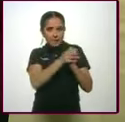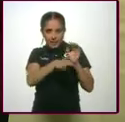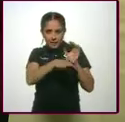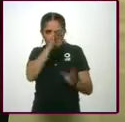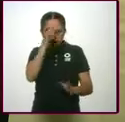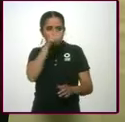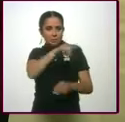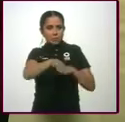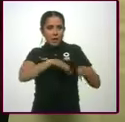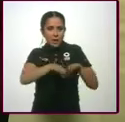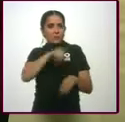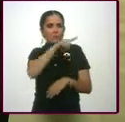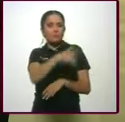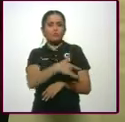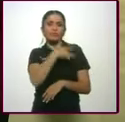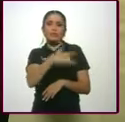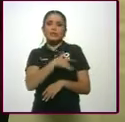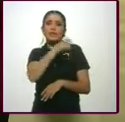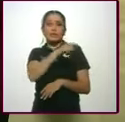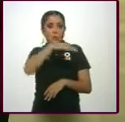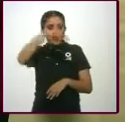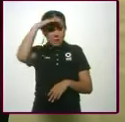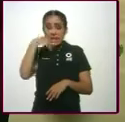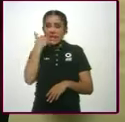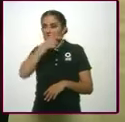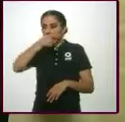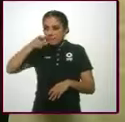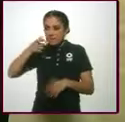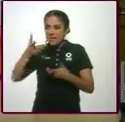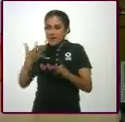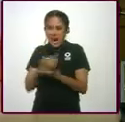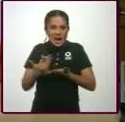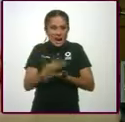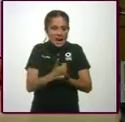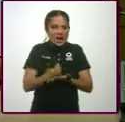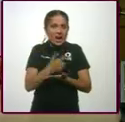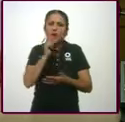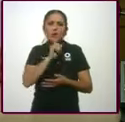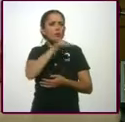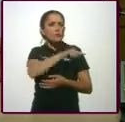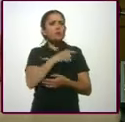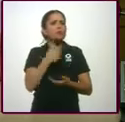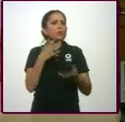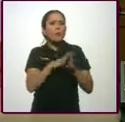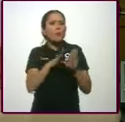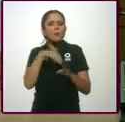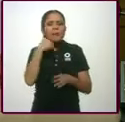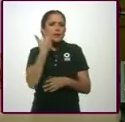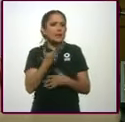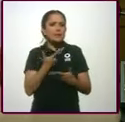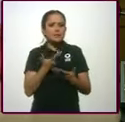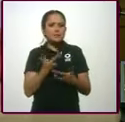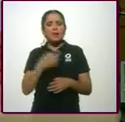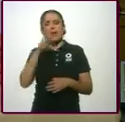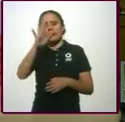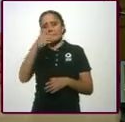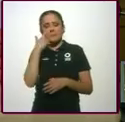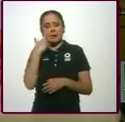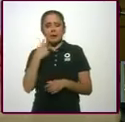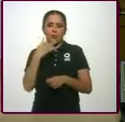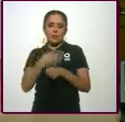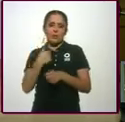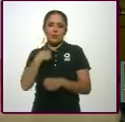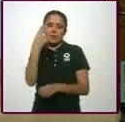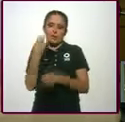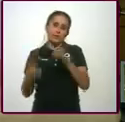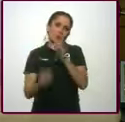y en él, más que la ganancia, la ganancia, la ganancia per se, no? Sí. Nosotros lo que pretendemos precisamente es innovar. ¿Qué es lo que tenemos que hacer?